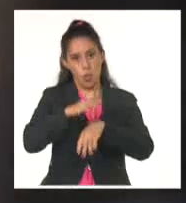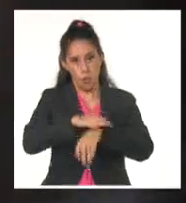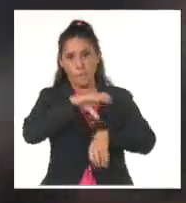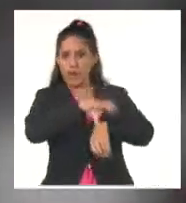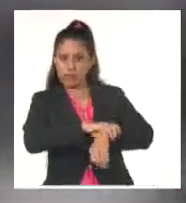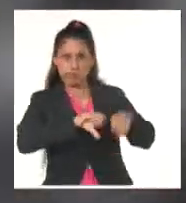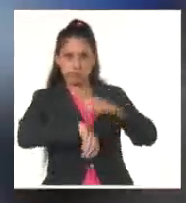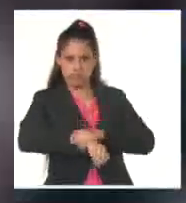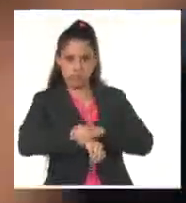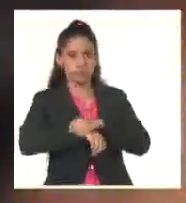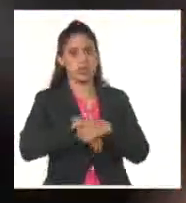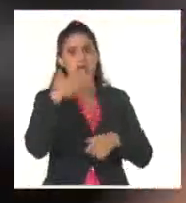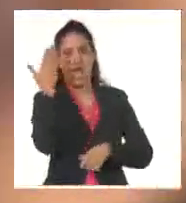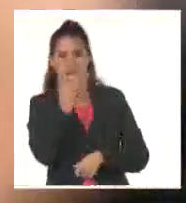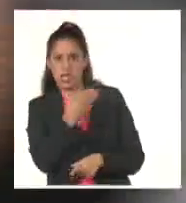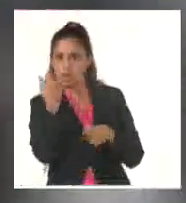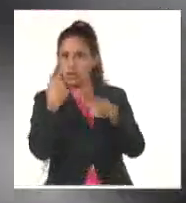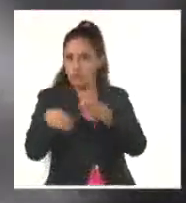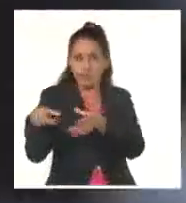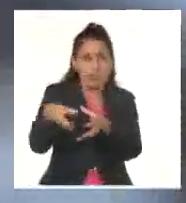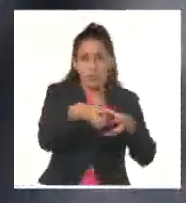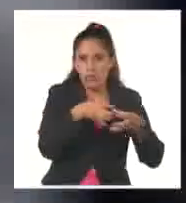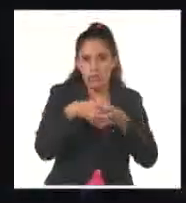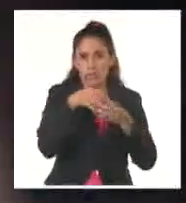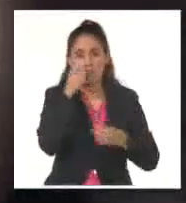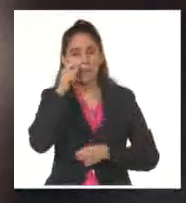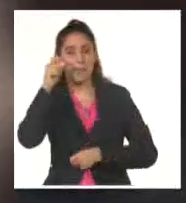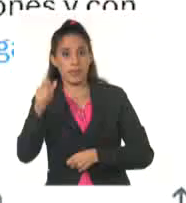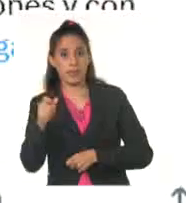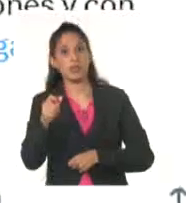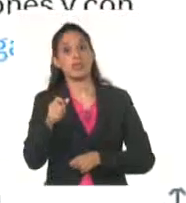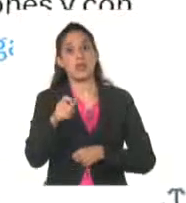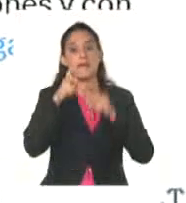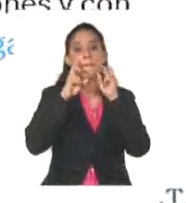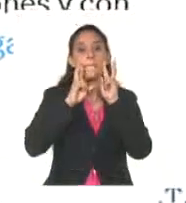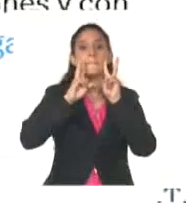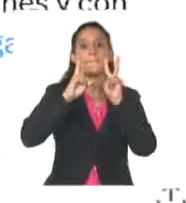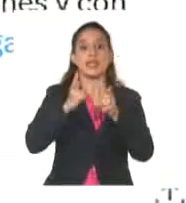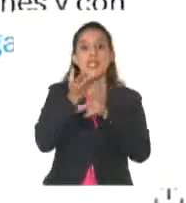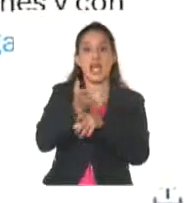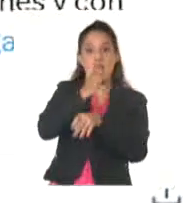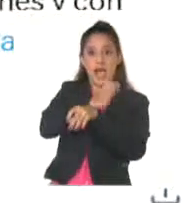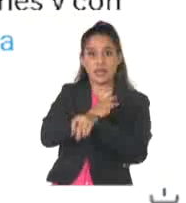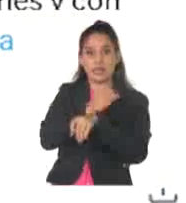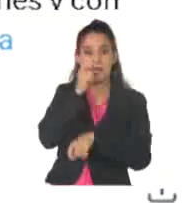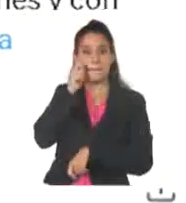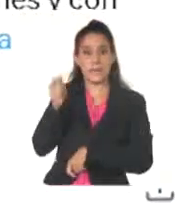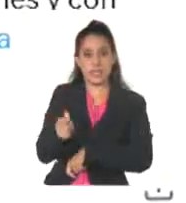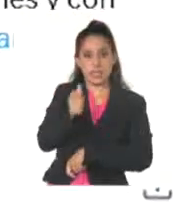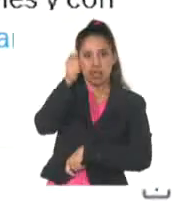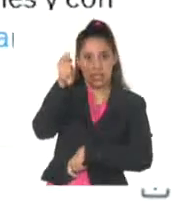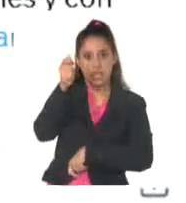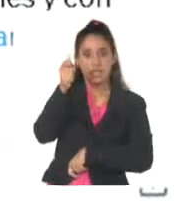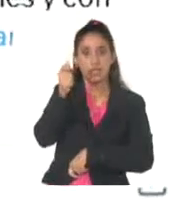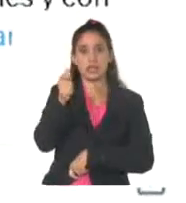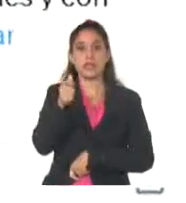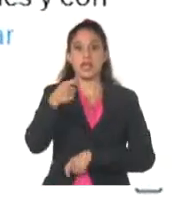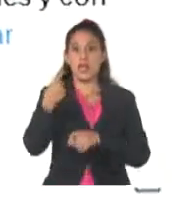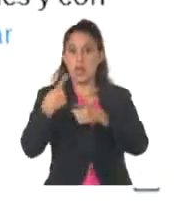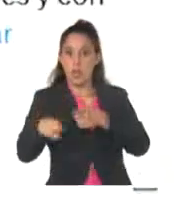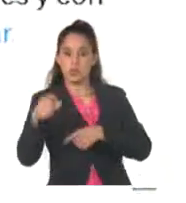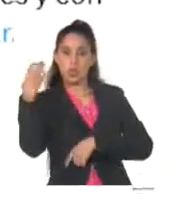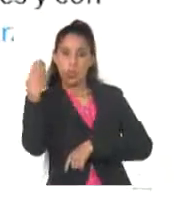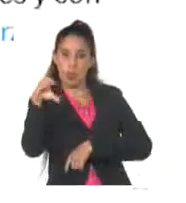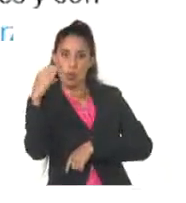magnicidio. De igual forma, rechazaron la tentativa de privar de la vida al exgobernante boliviano, entre otros, los presidentes de Colombia, Gustavo